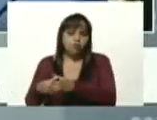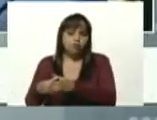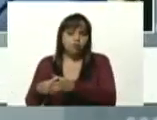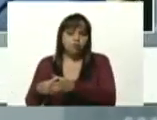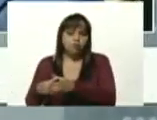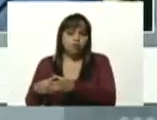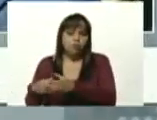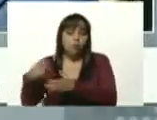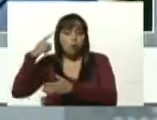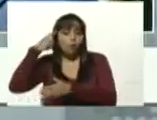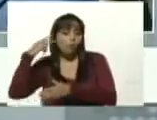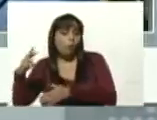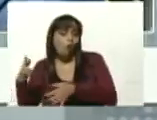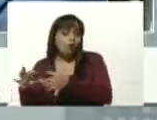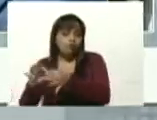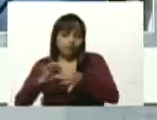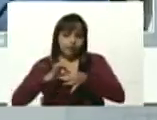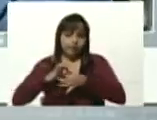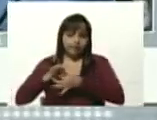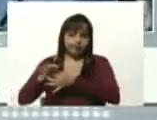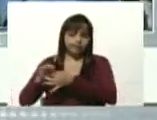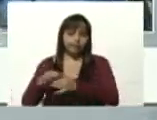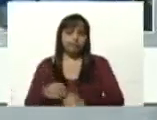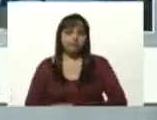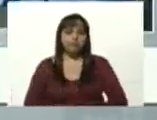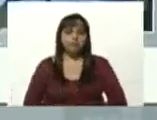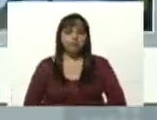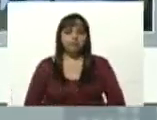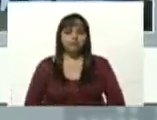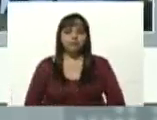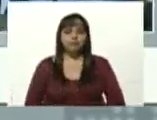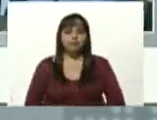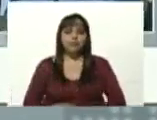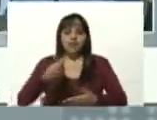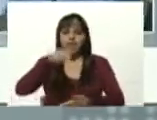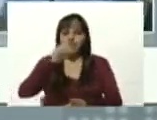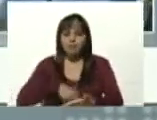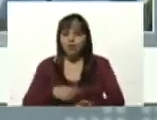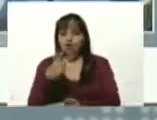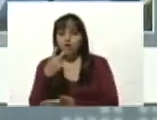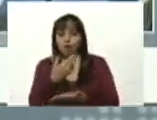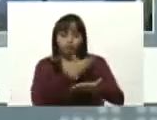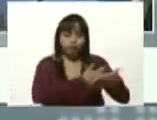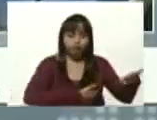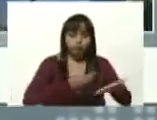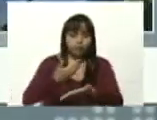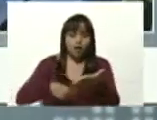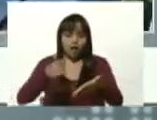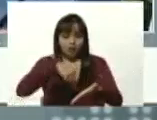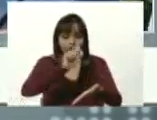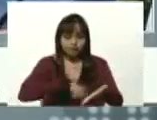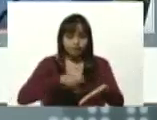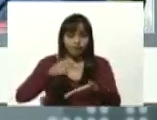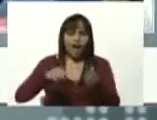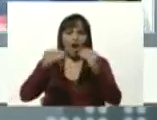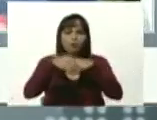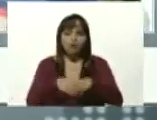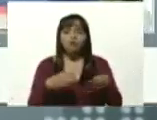se firmaron dos documentos aquí los tengo en mis manos